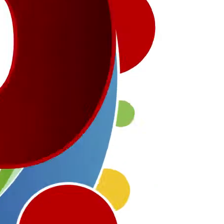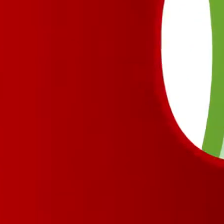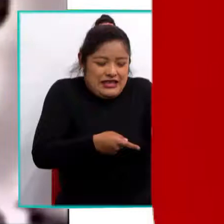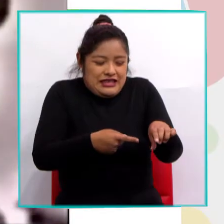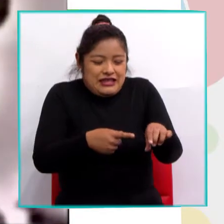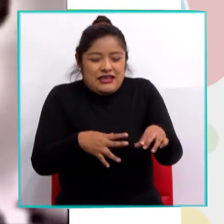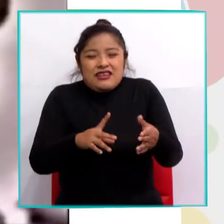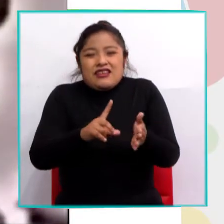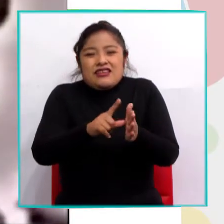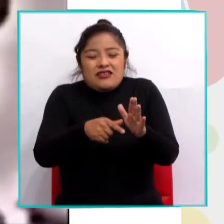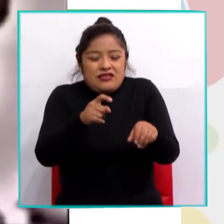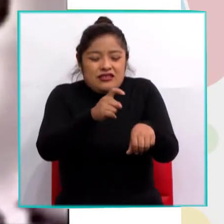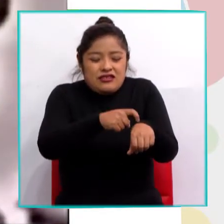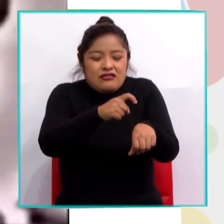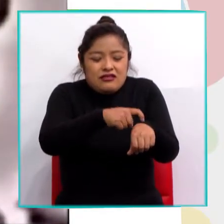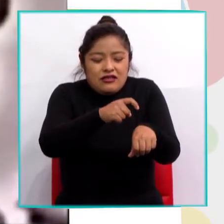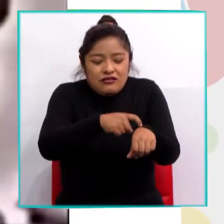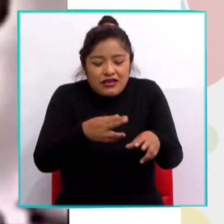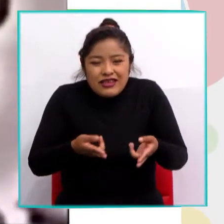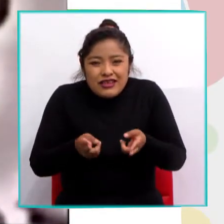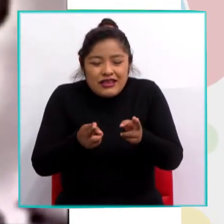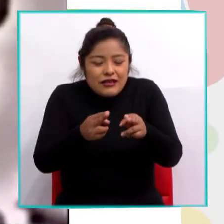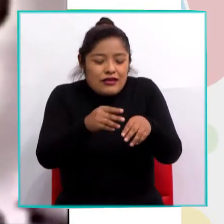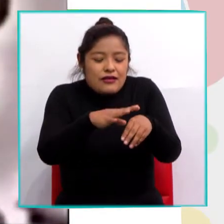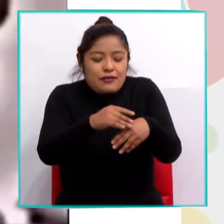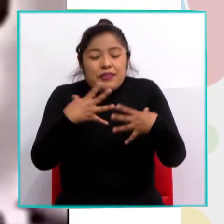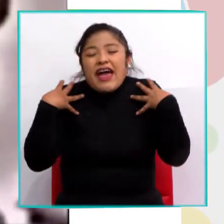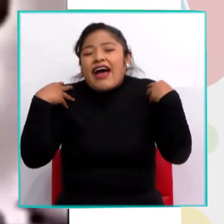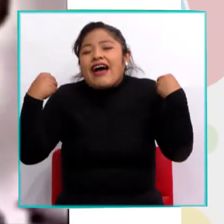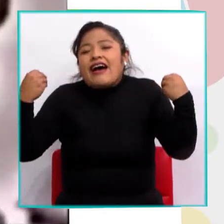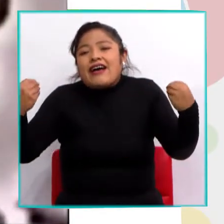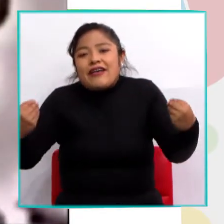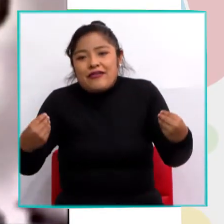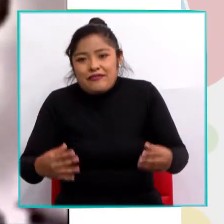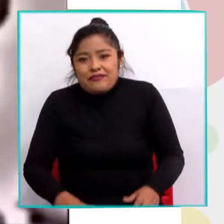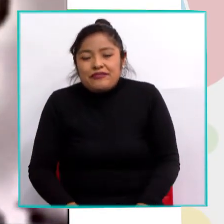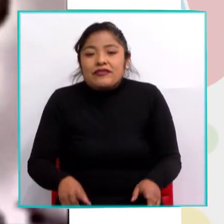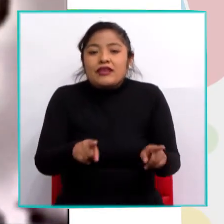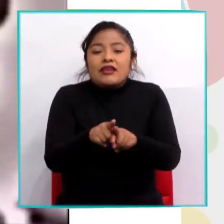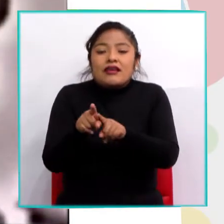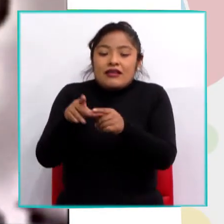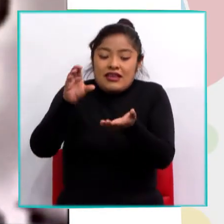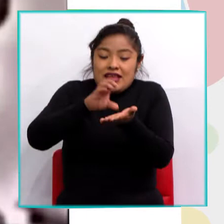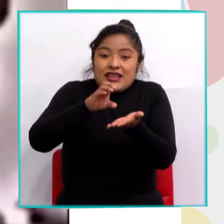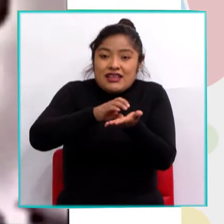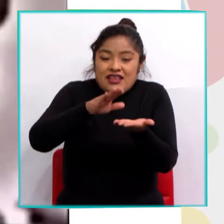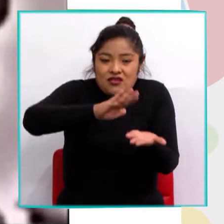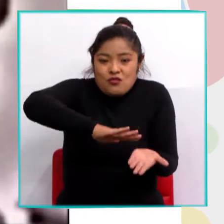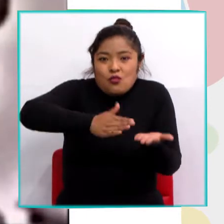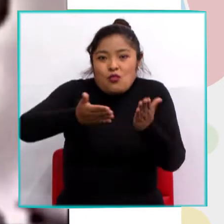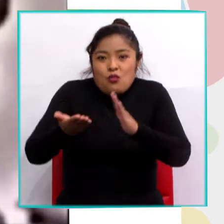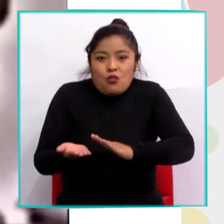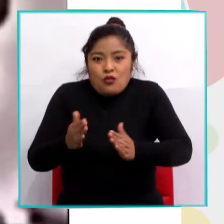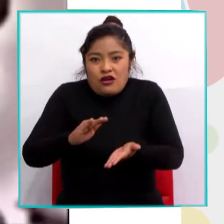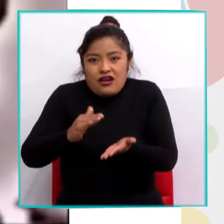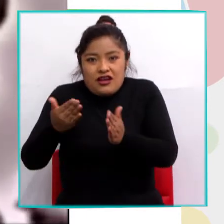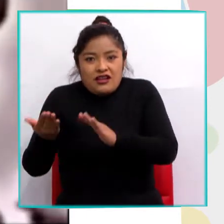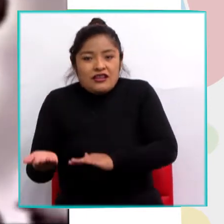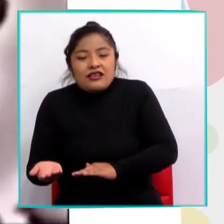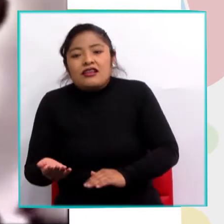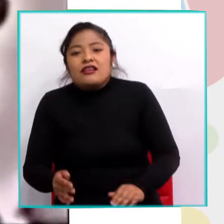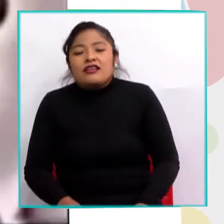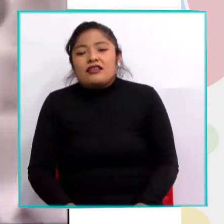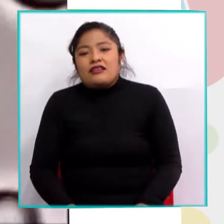sino también va a ingerir lo que son las materias o células muertas o el resto del tejido